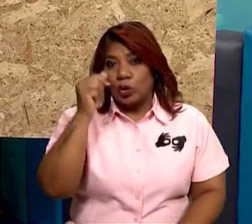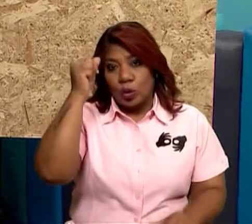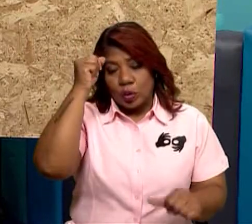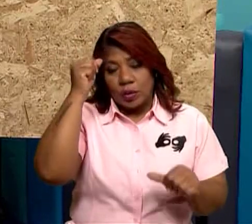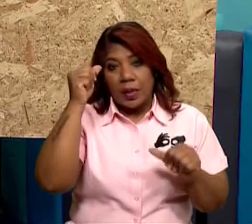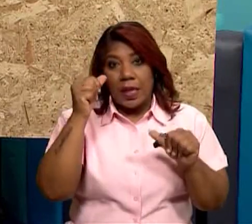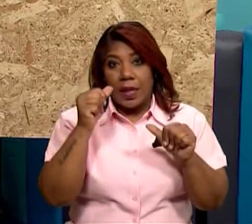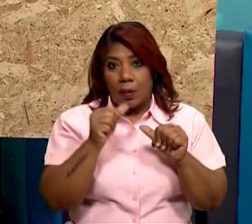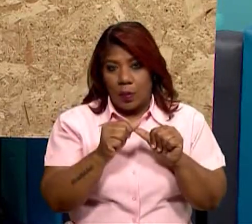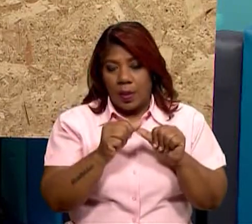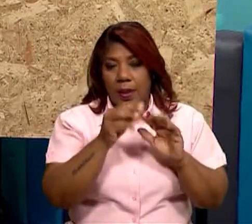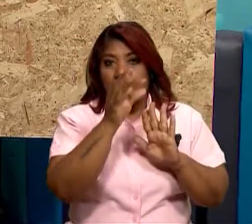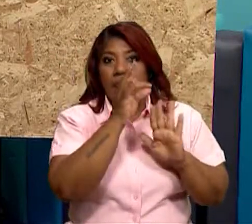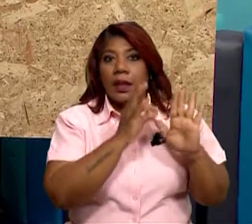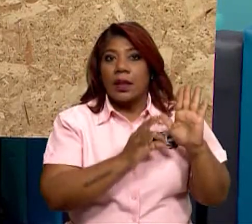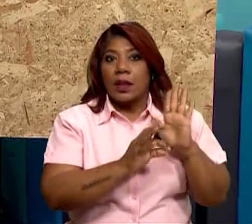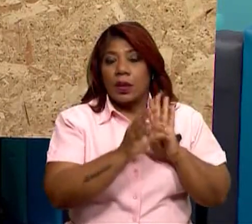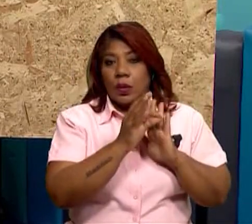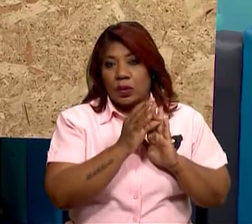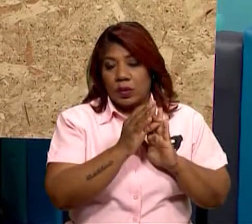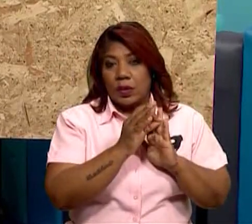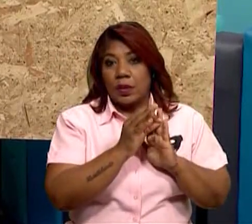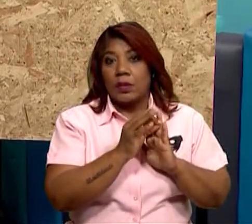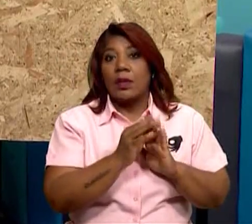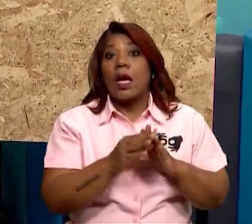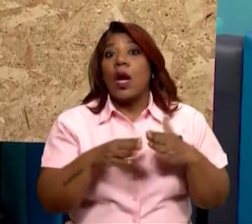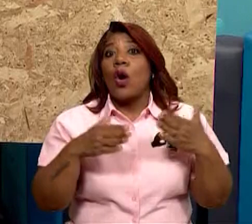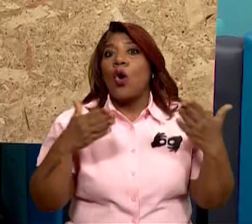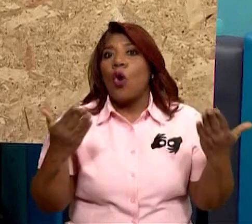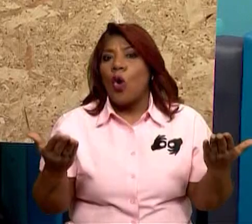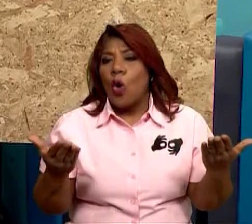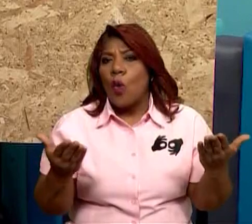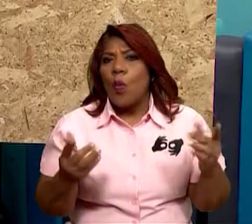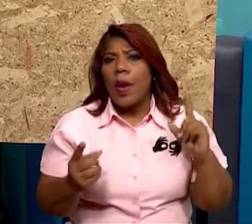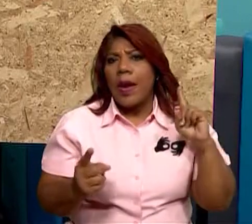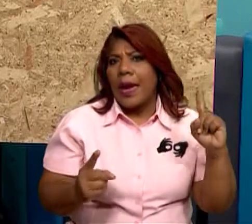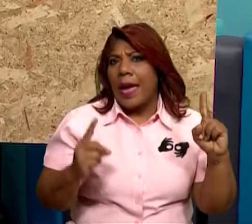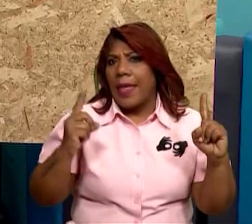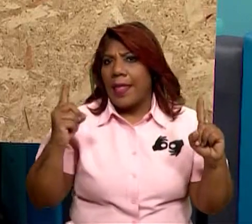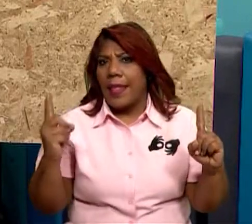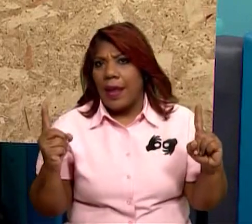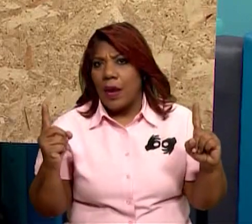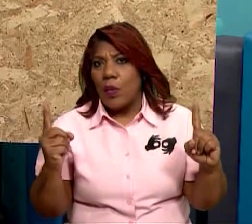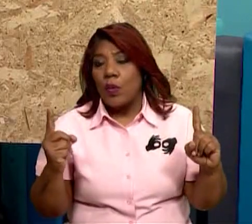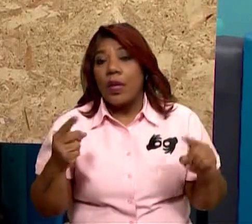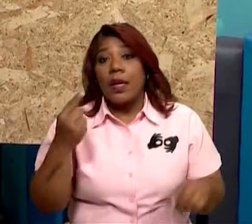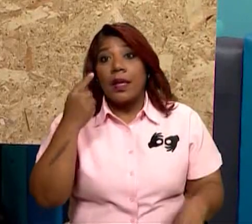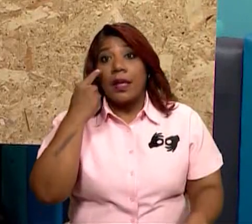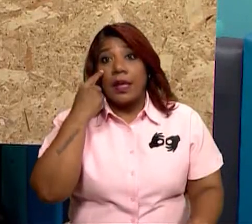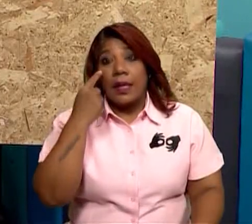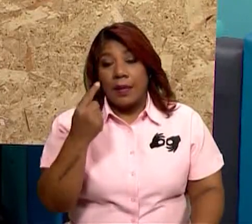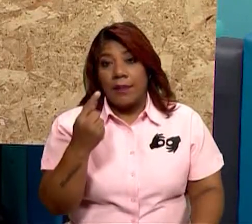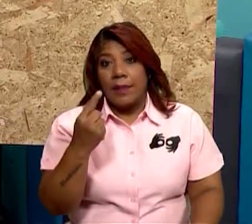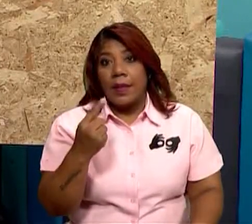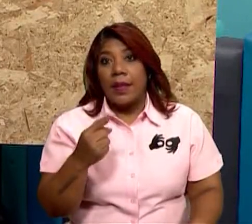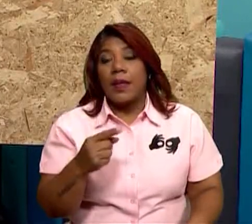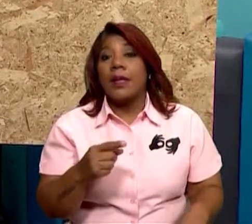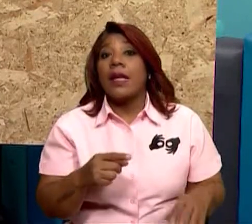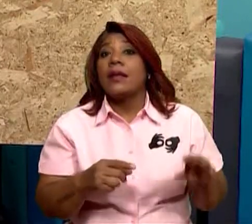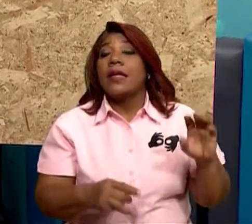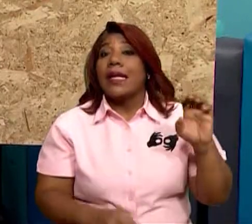cuáles son o cómo pueden ser, ¿verdad? Y vamos también aquí a ver una imagen, cómo son